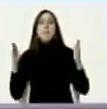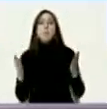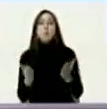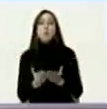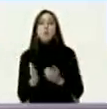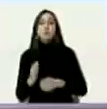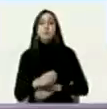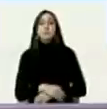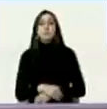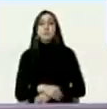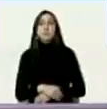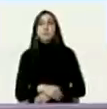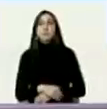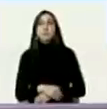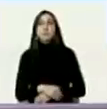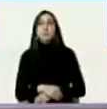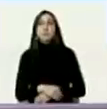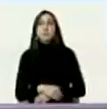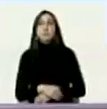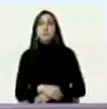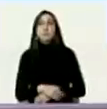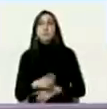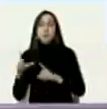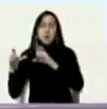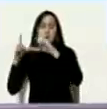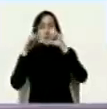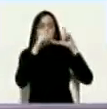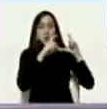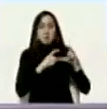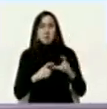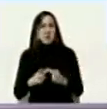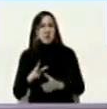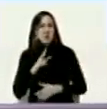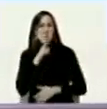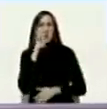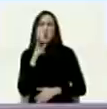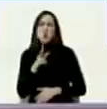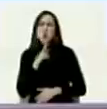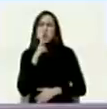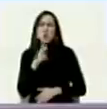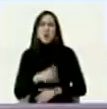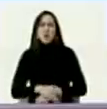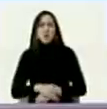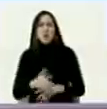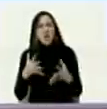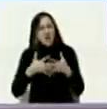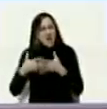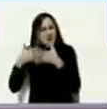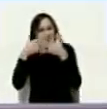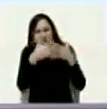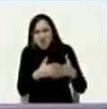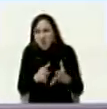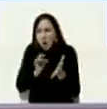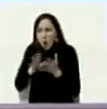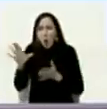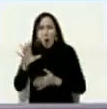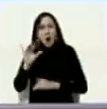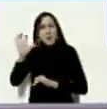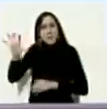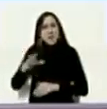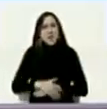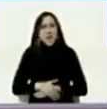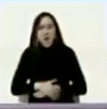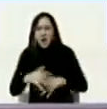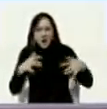esas imágenes que hemos visto terribles Estados Unidos se retira de Afganistán y deja un país